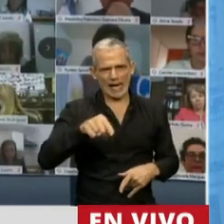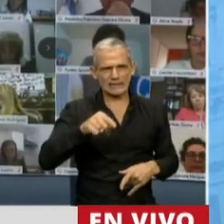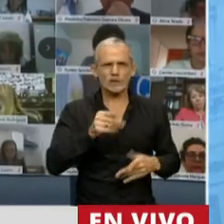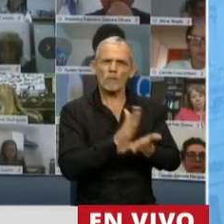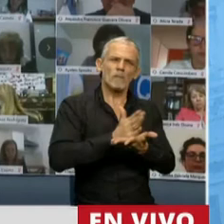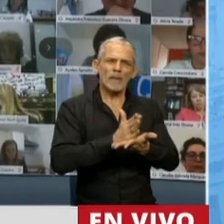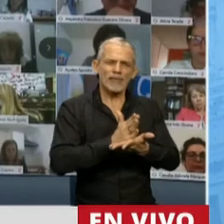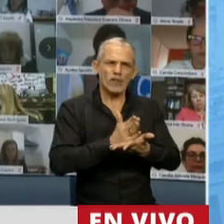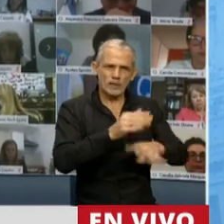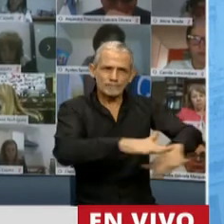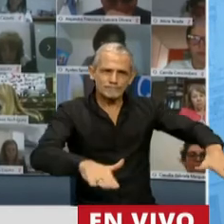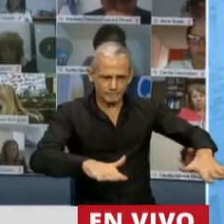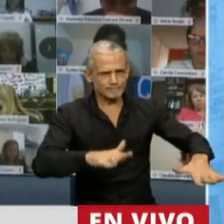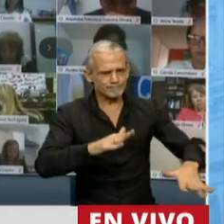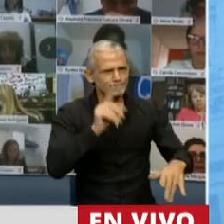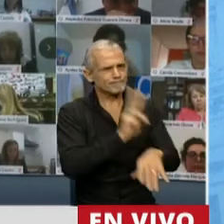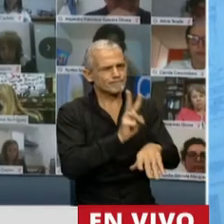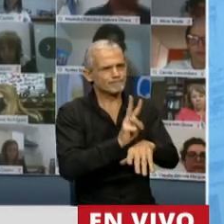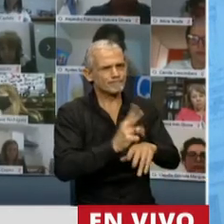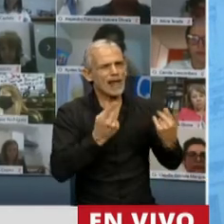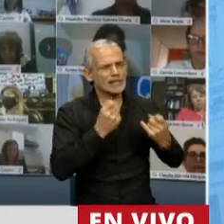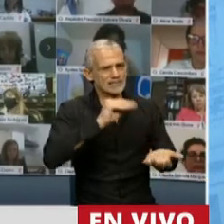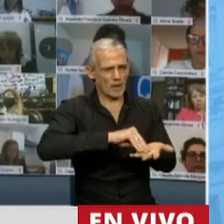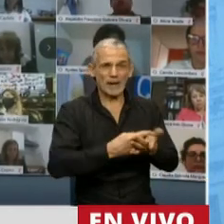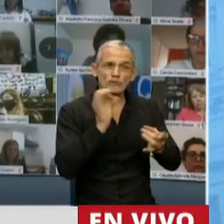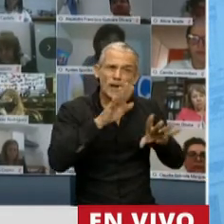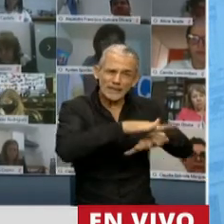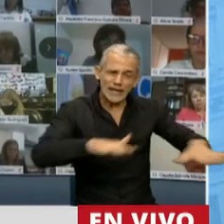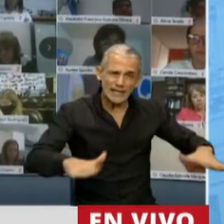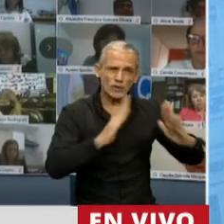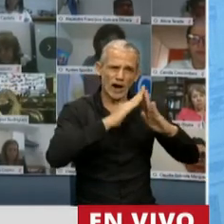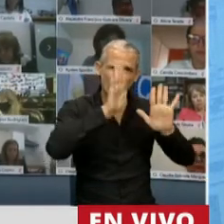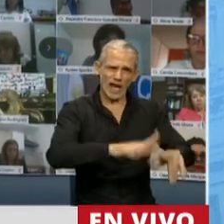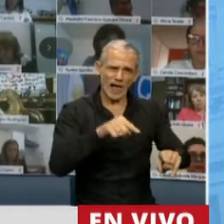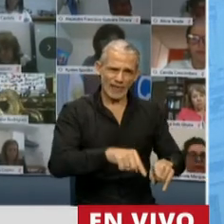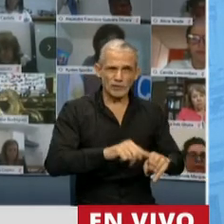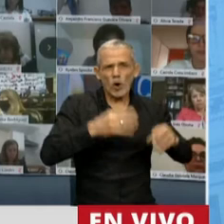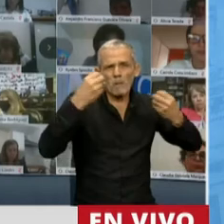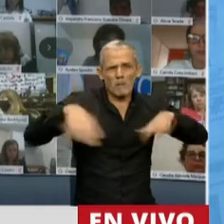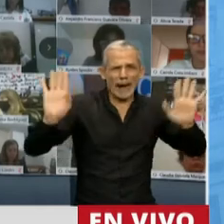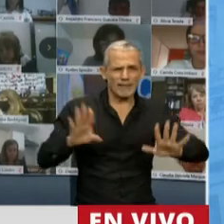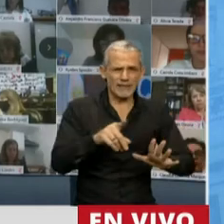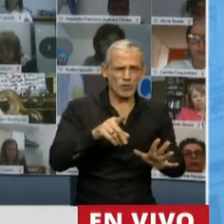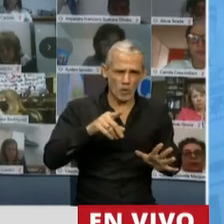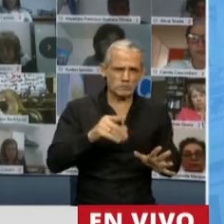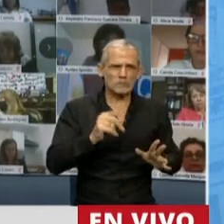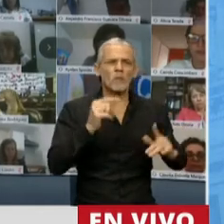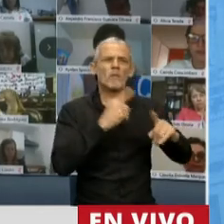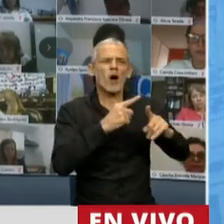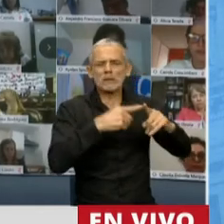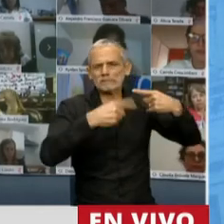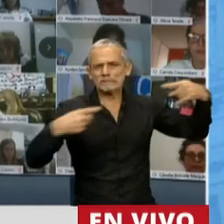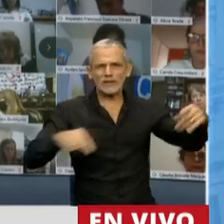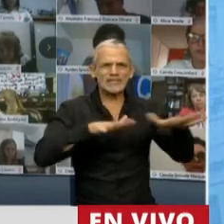están en mayor desprotección. No solo los niños que están en peligro por ahí por diferentes